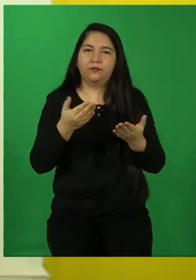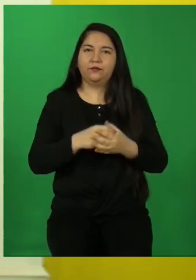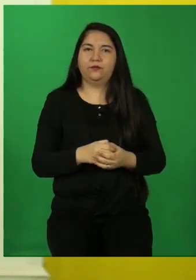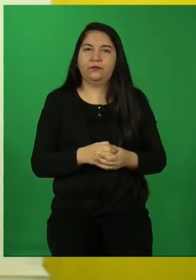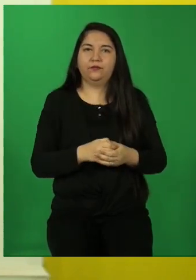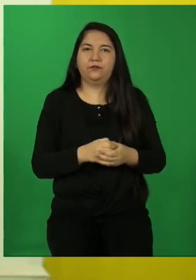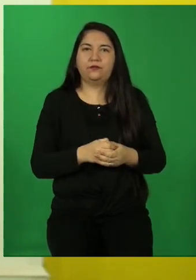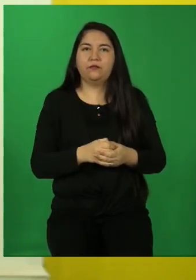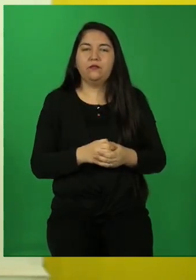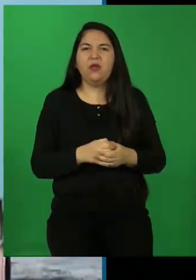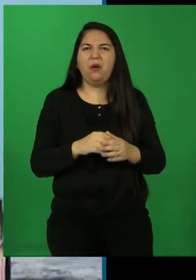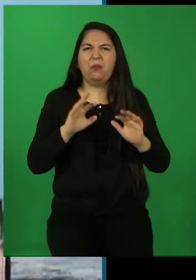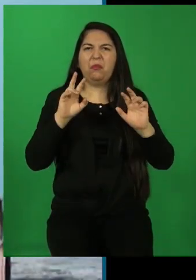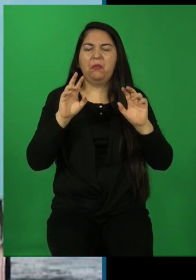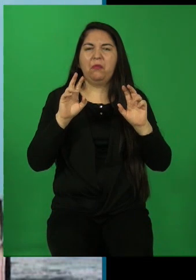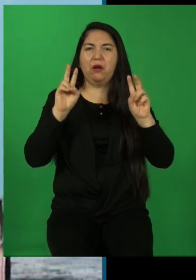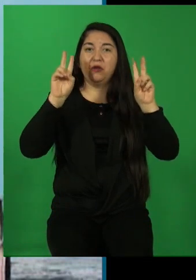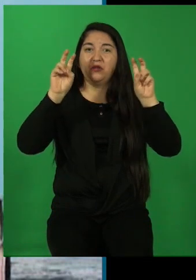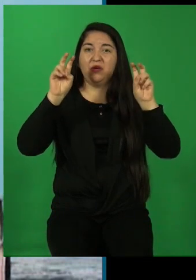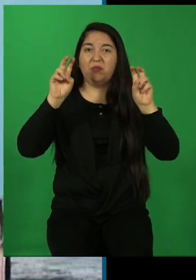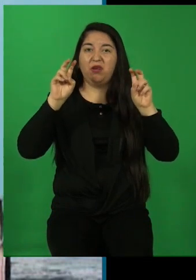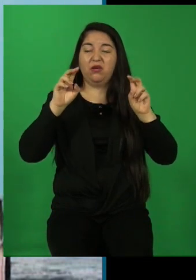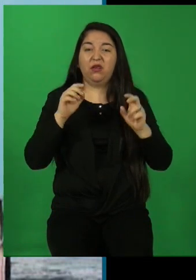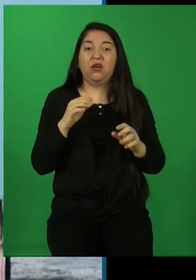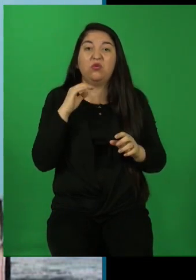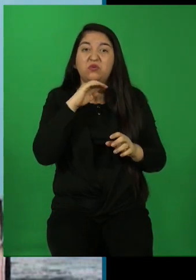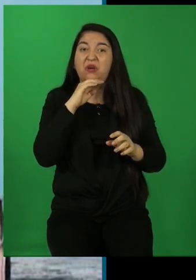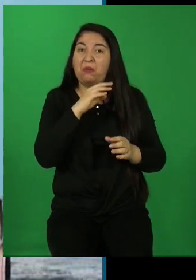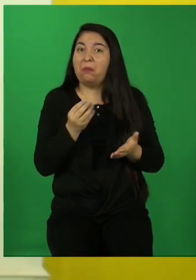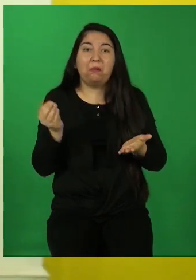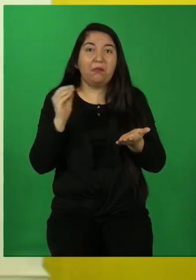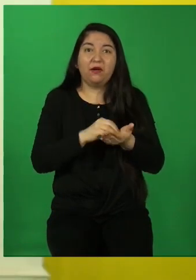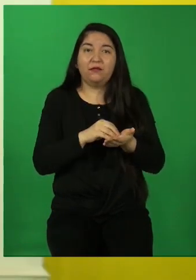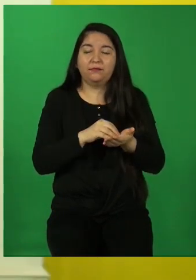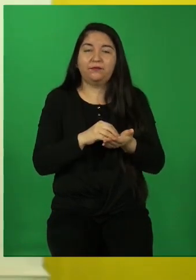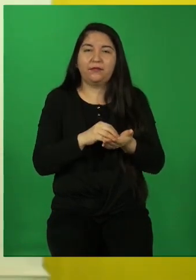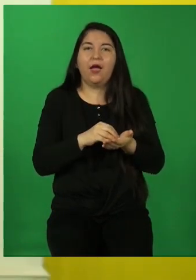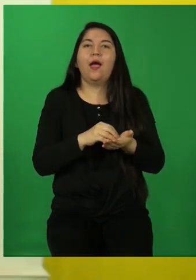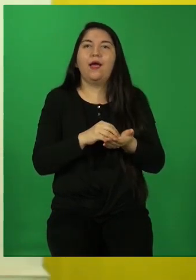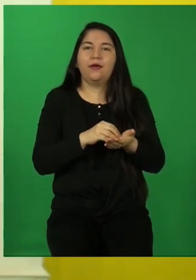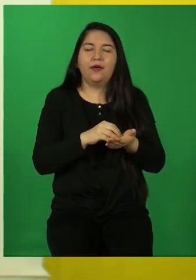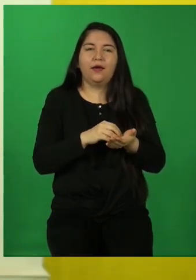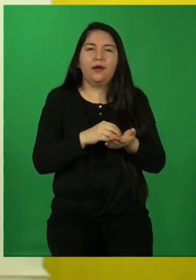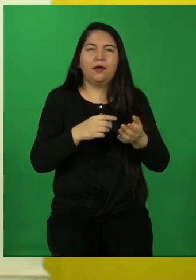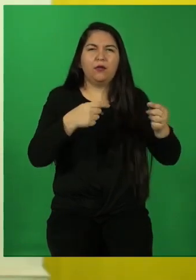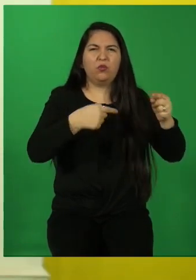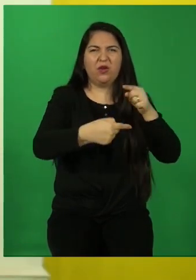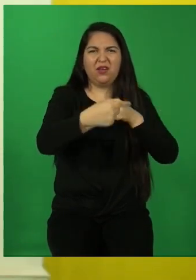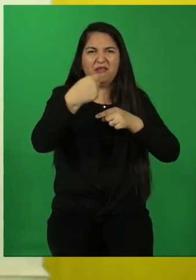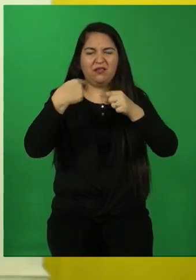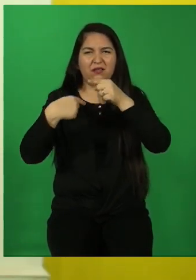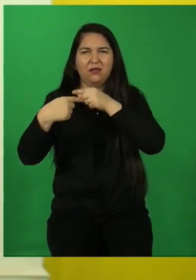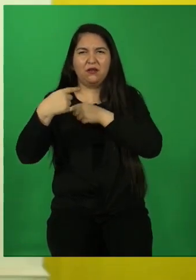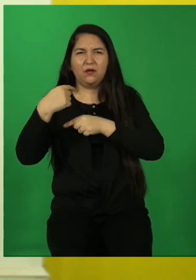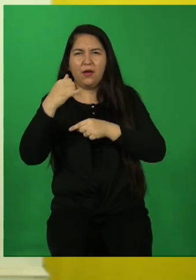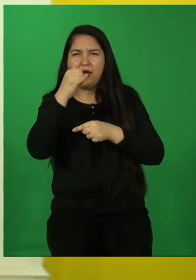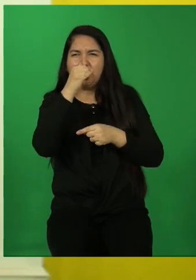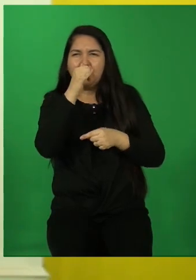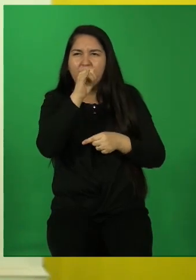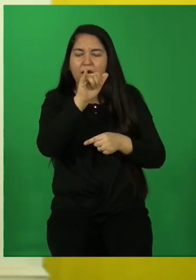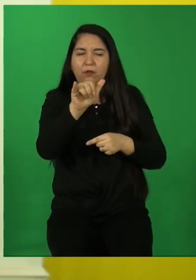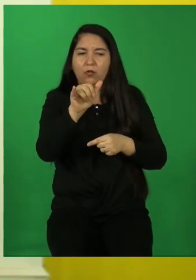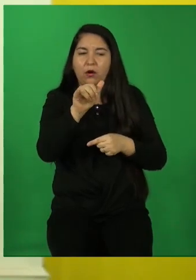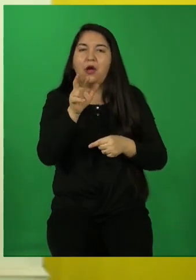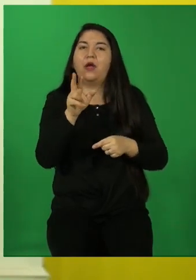en los temas comunes tratados en la tradición literaria. Es decir, a través del tiempo siempre se repiten